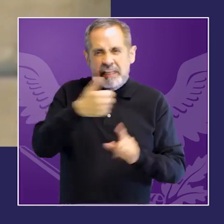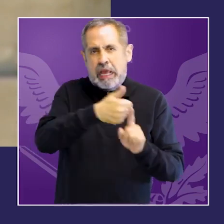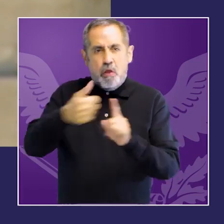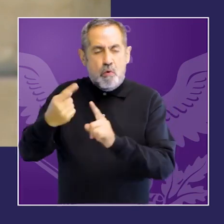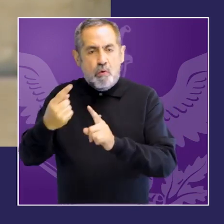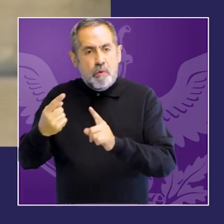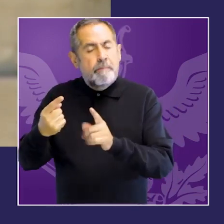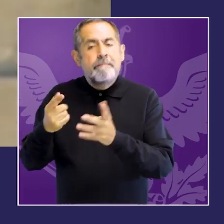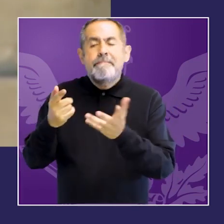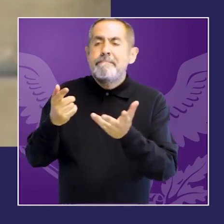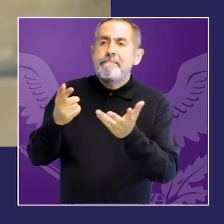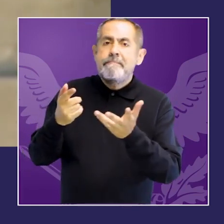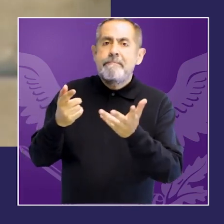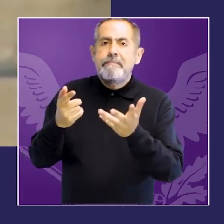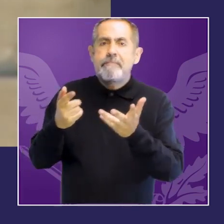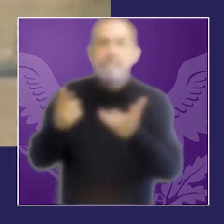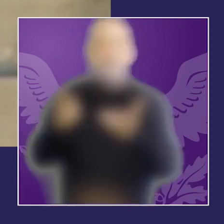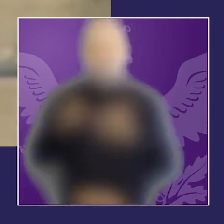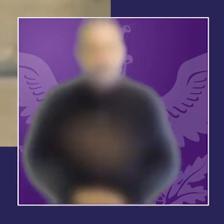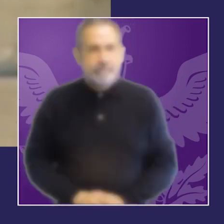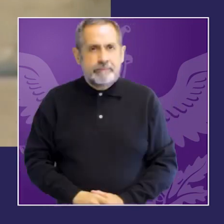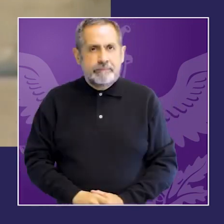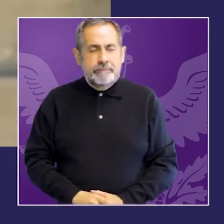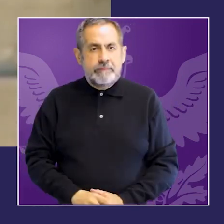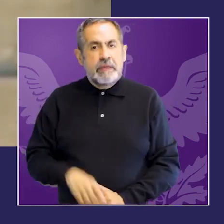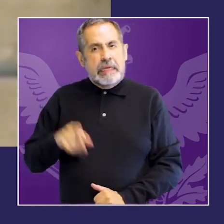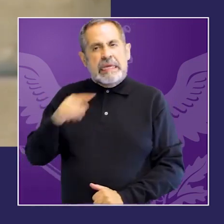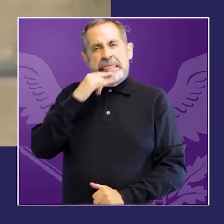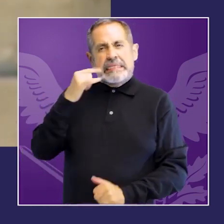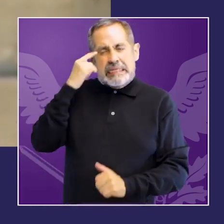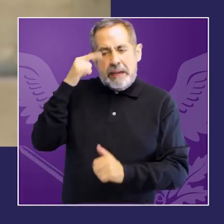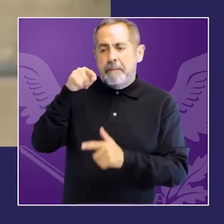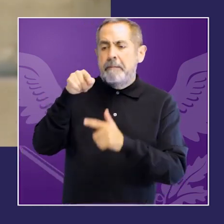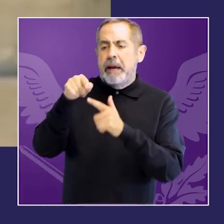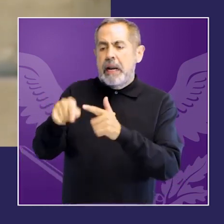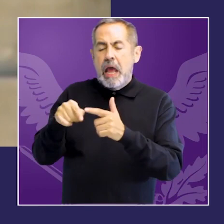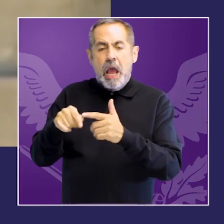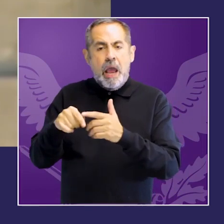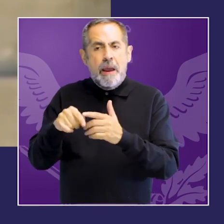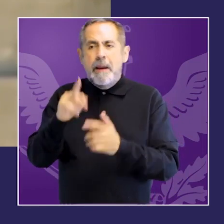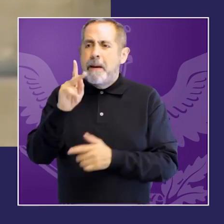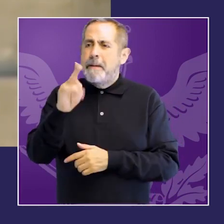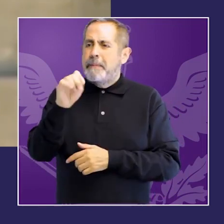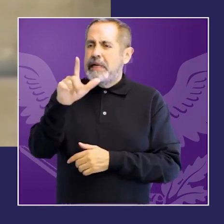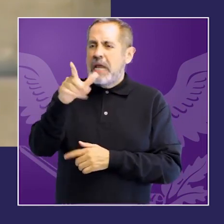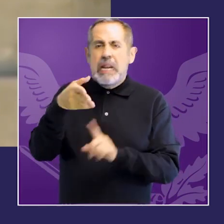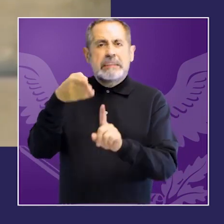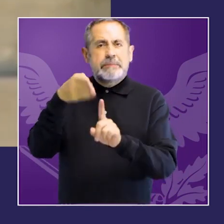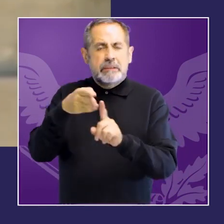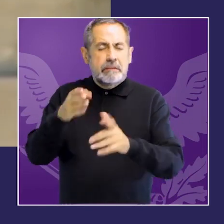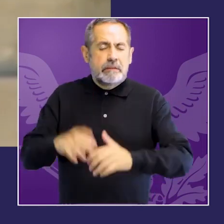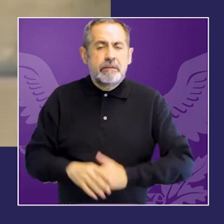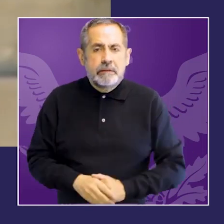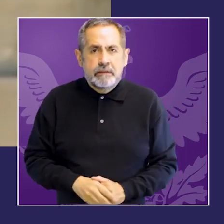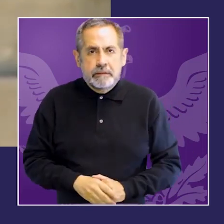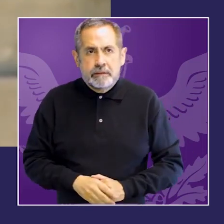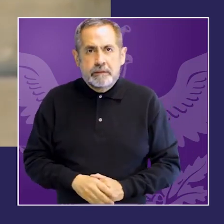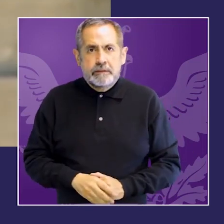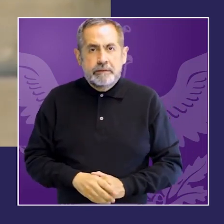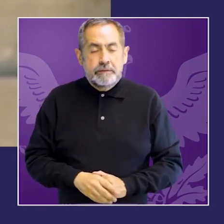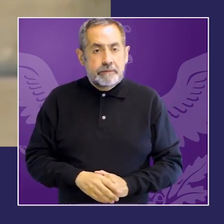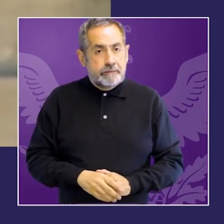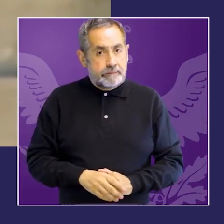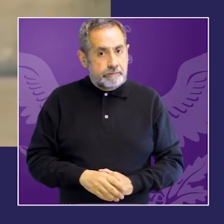análisis que hicimos respecto de todos los países de América Latina. Uno, de la actualización normativa de femicidios y